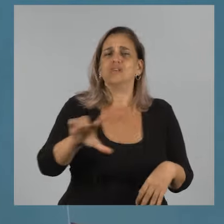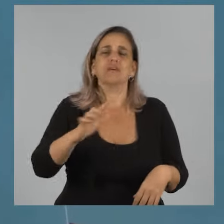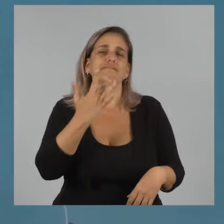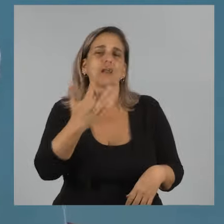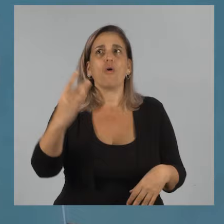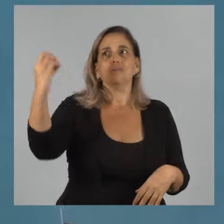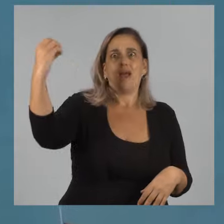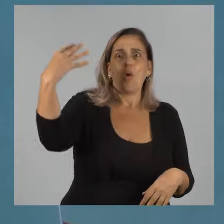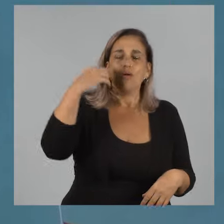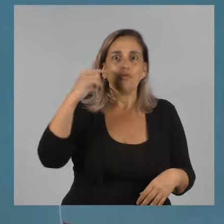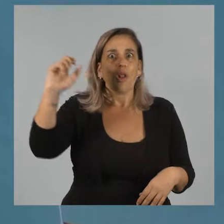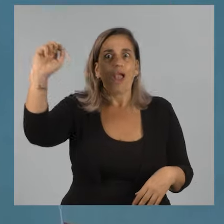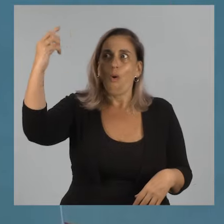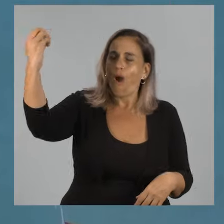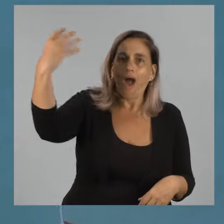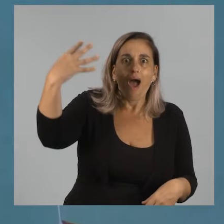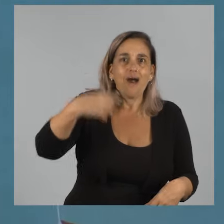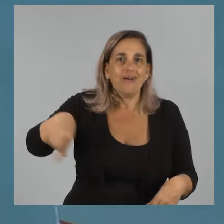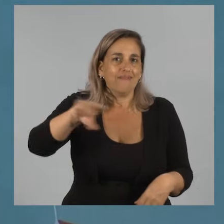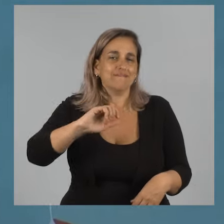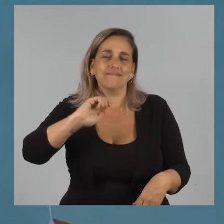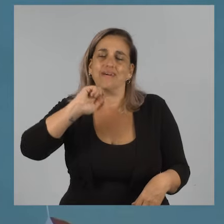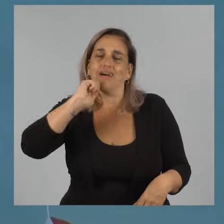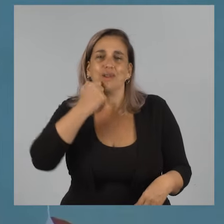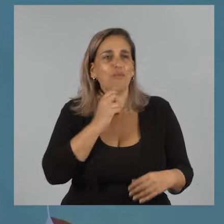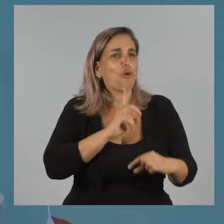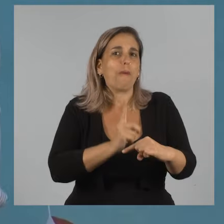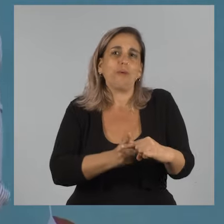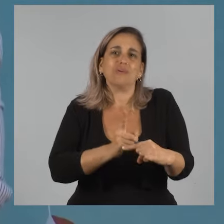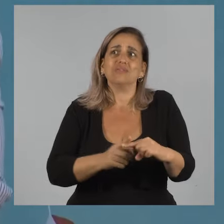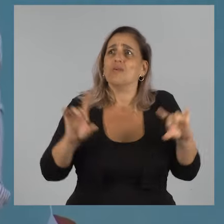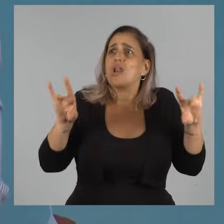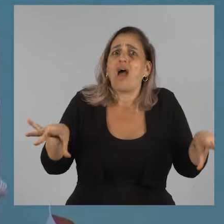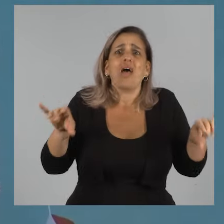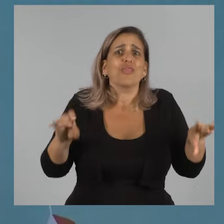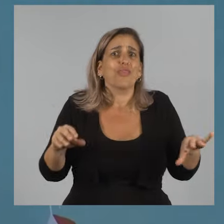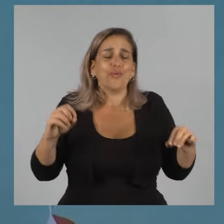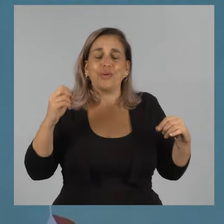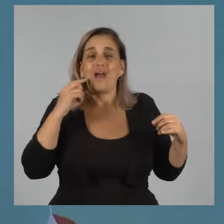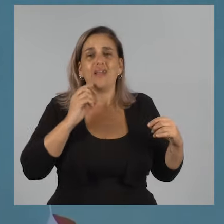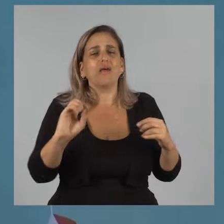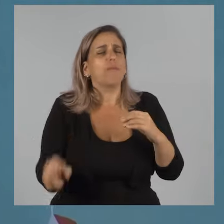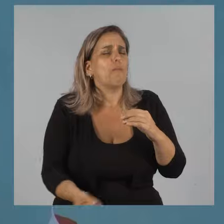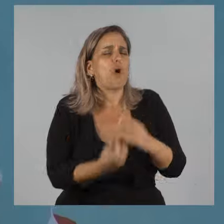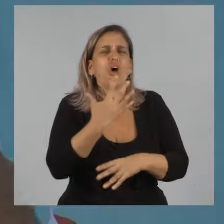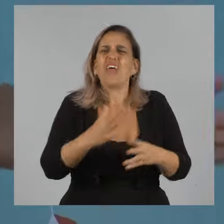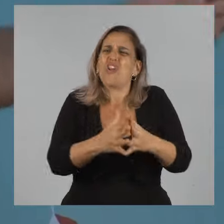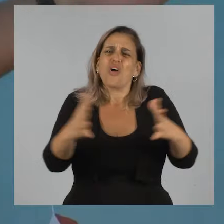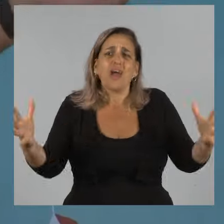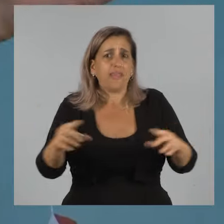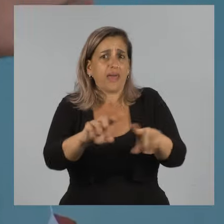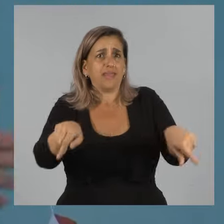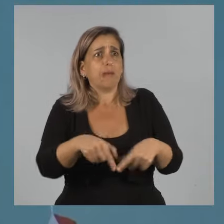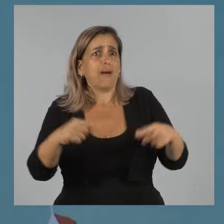liceo con divina luz, no sé si vieron la luz que tiene este liceo, optimiza la luz natural, es muy moderno, es grande,